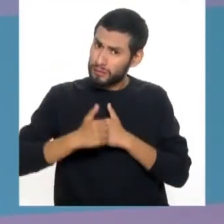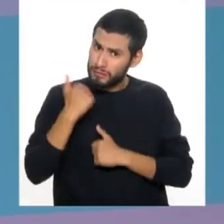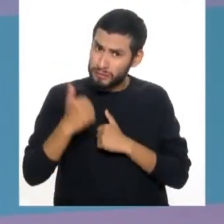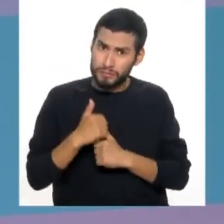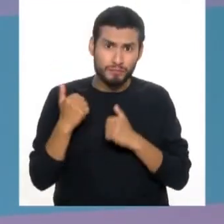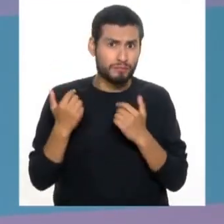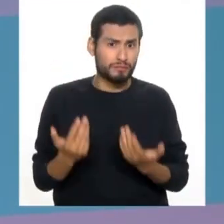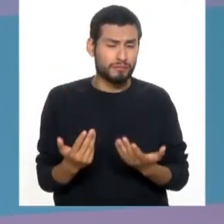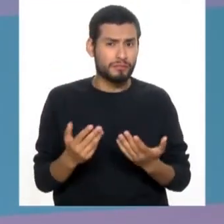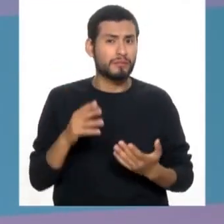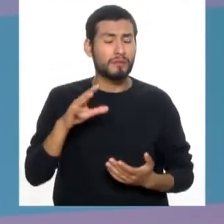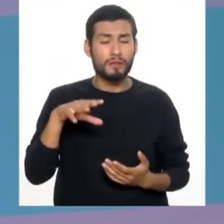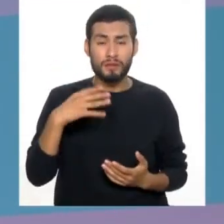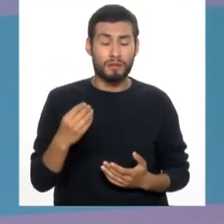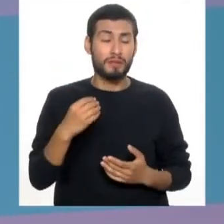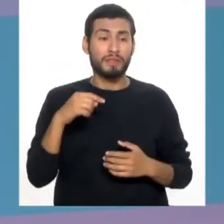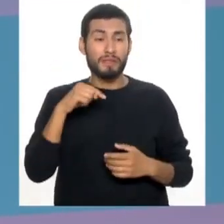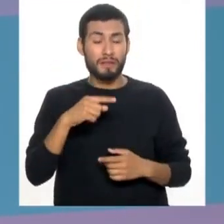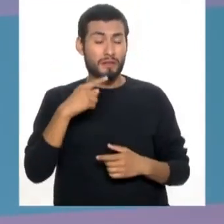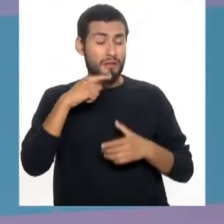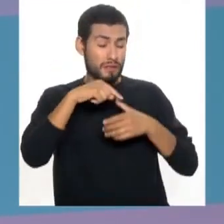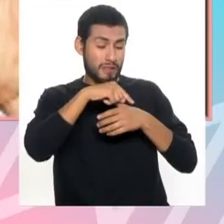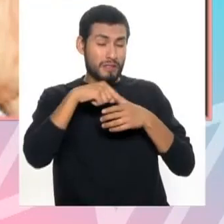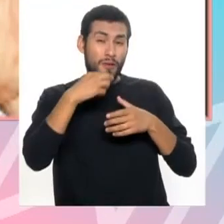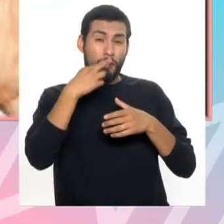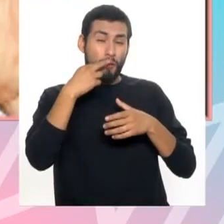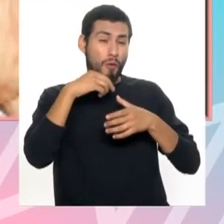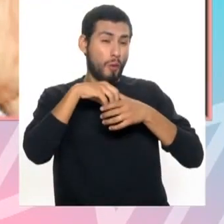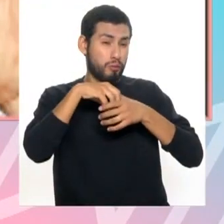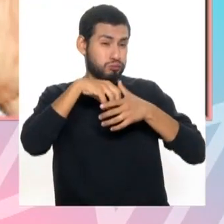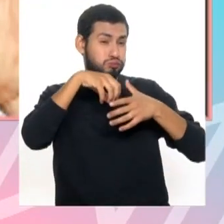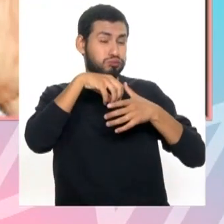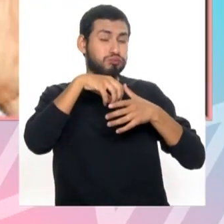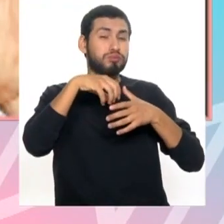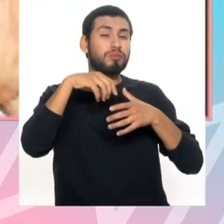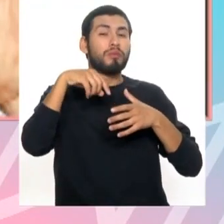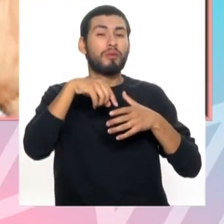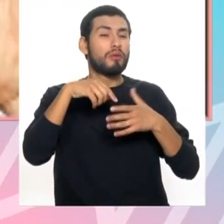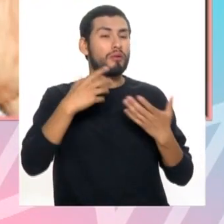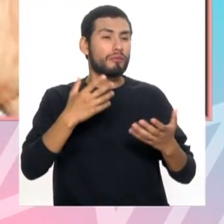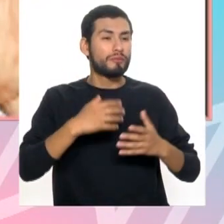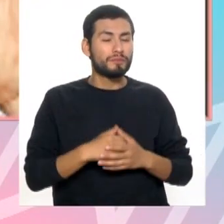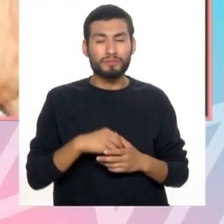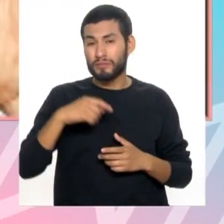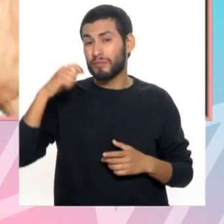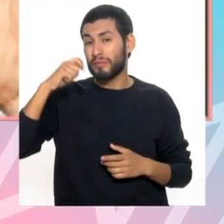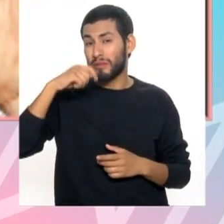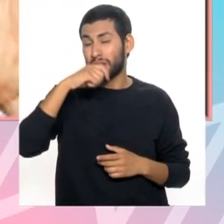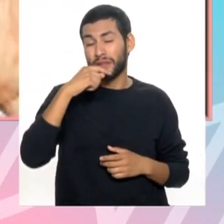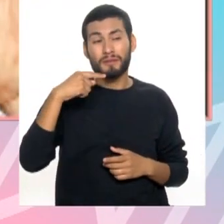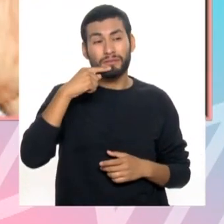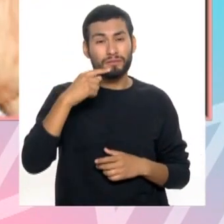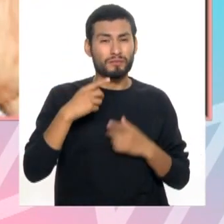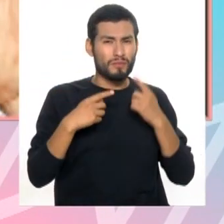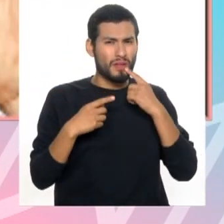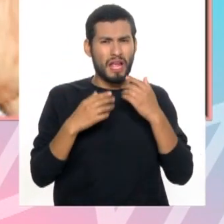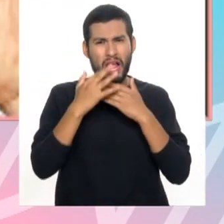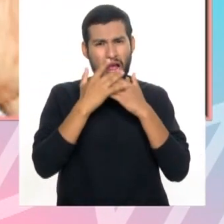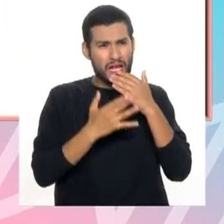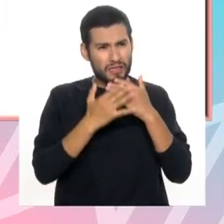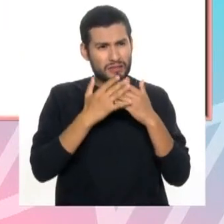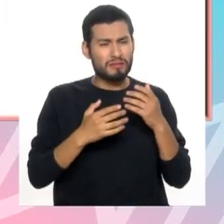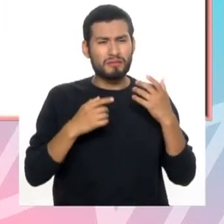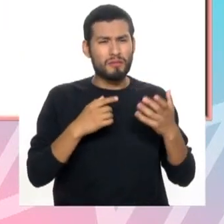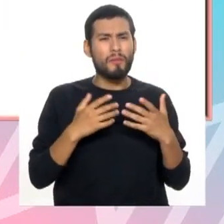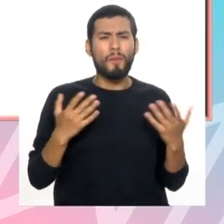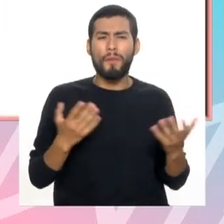al tener las encías inflamadas, al tener nuestras encías rojas porque pensamos o al cepillando los dientes y vemos que sangramos, pensamos que